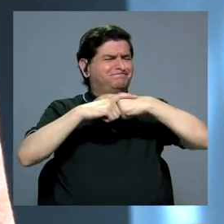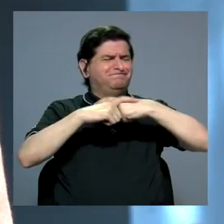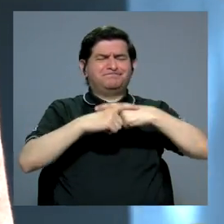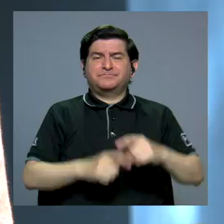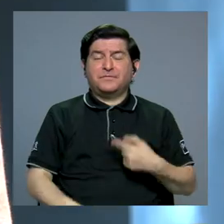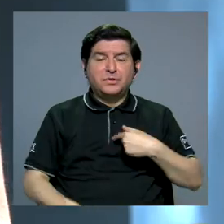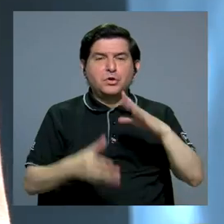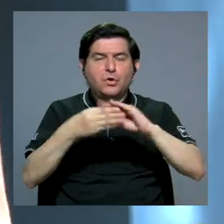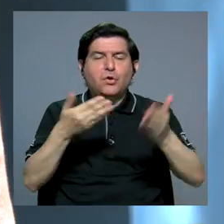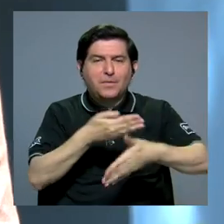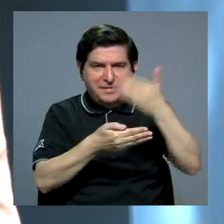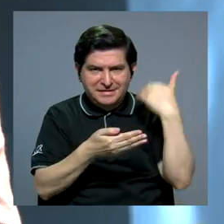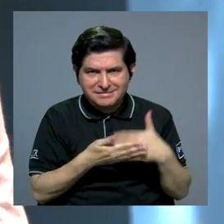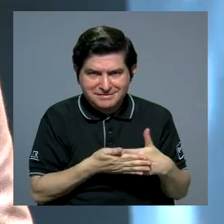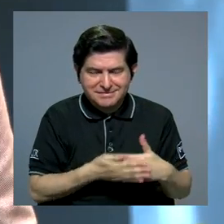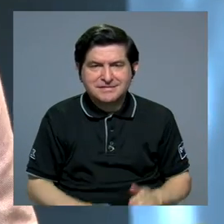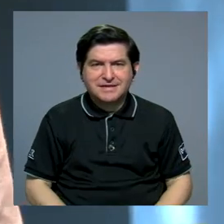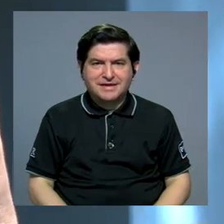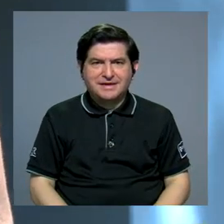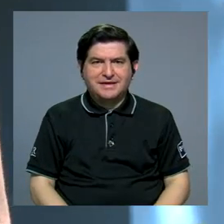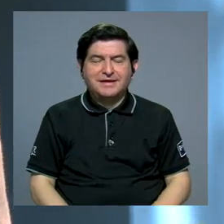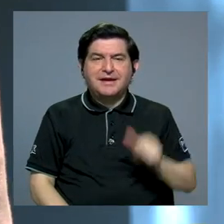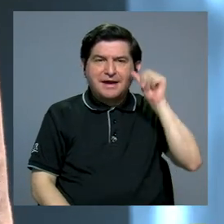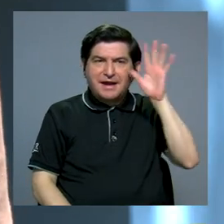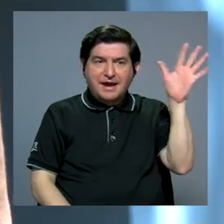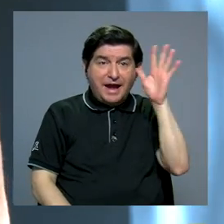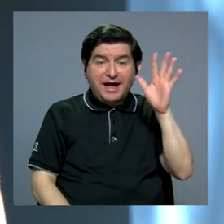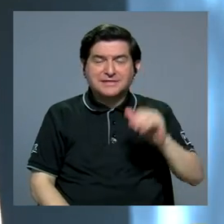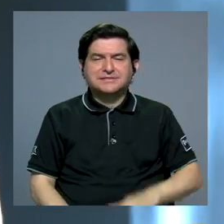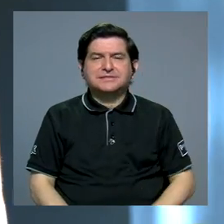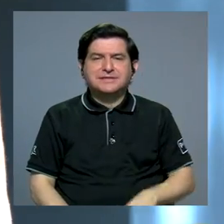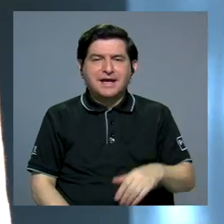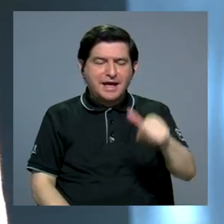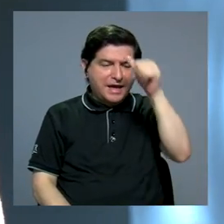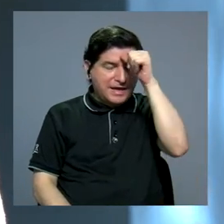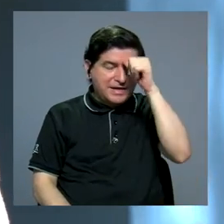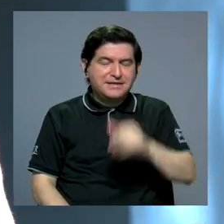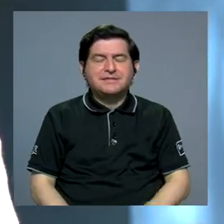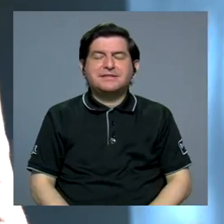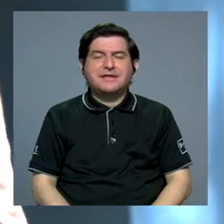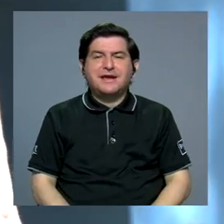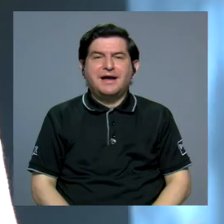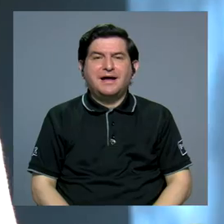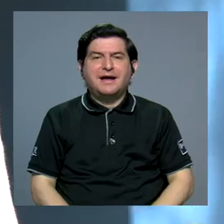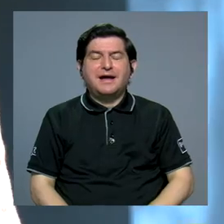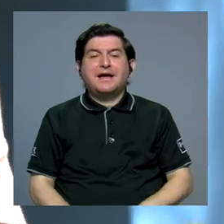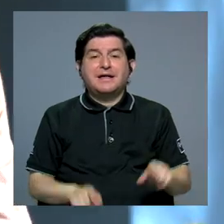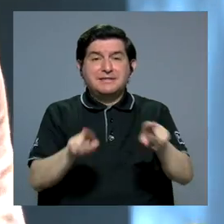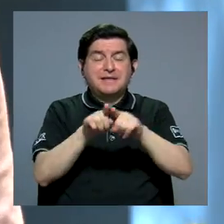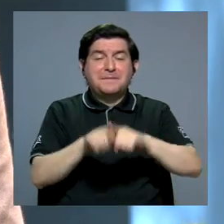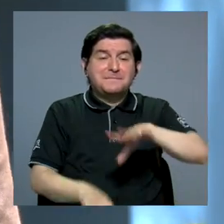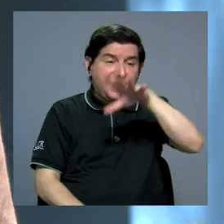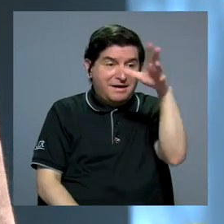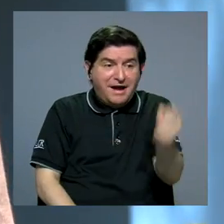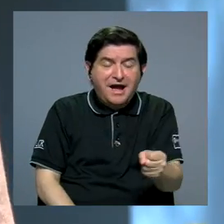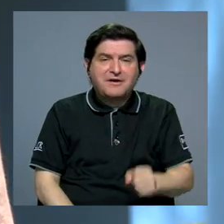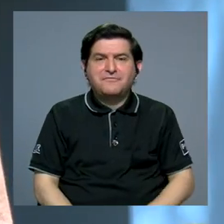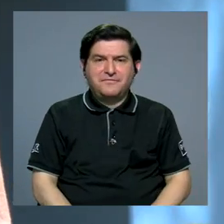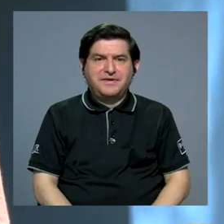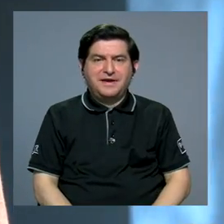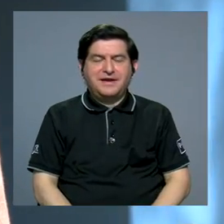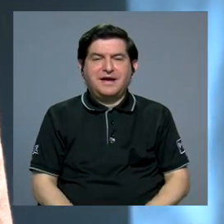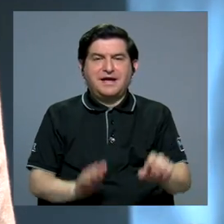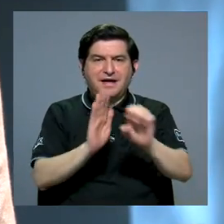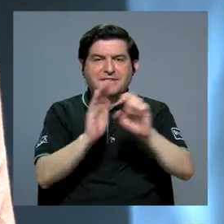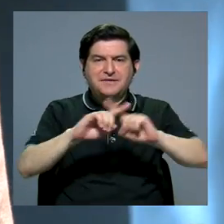yo comenté ahora, Asia Meridional, por ejemplo, la India, Nepal, Pakistán, Afganistán, África, como Camerún,